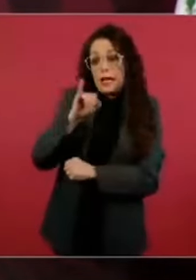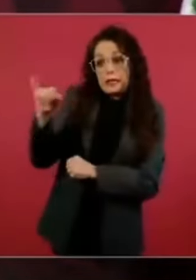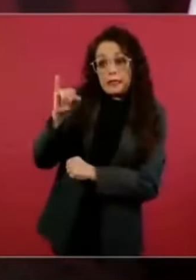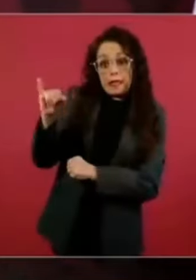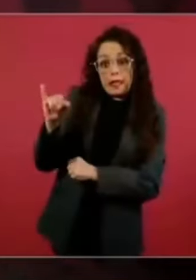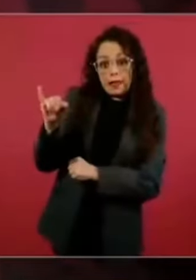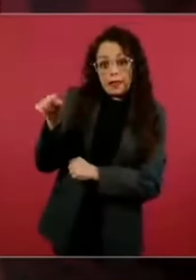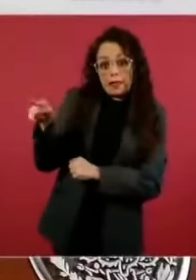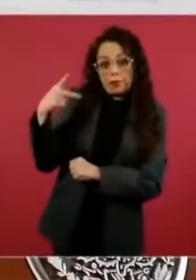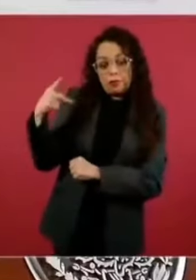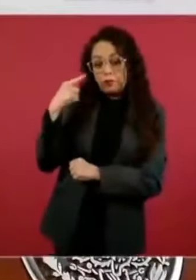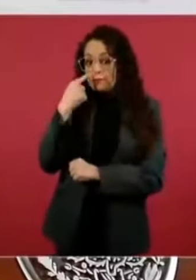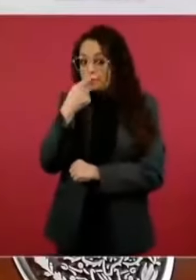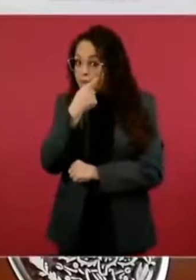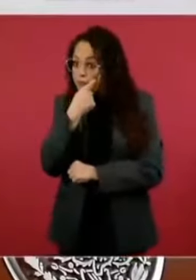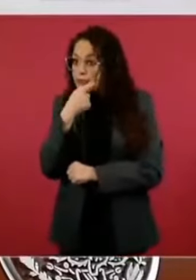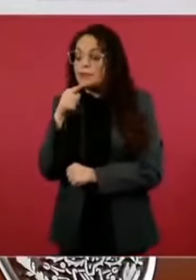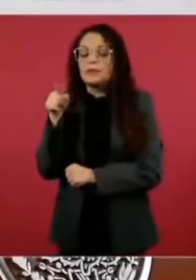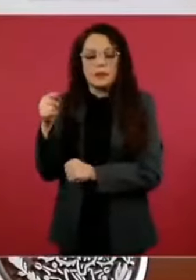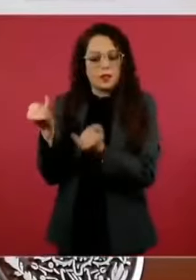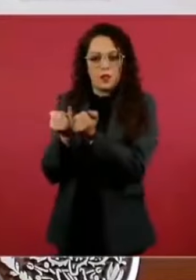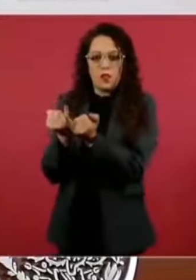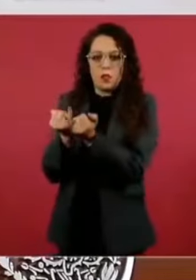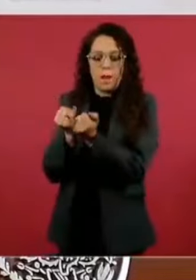hacen lo propio.